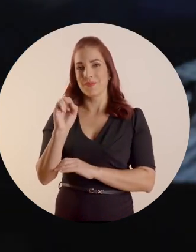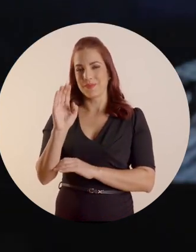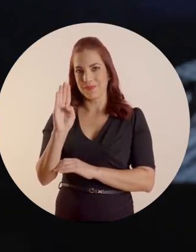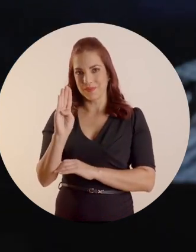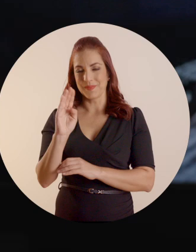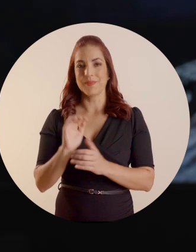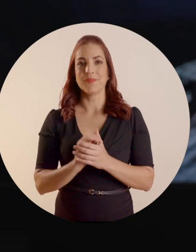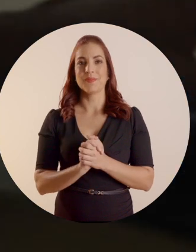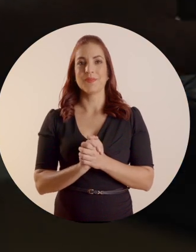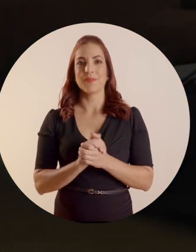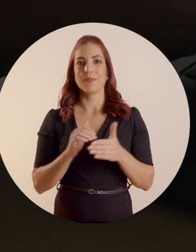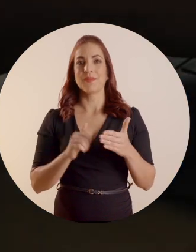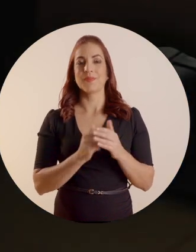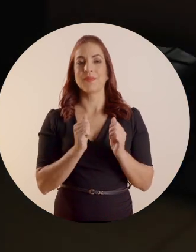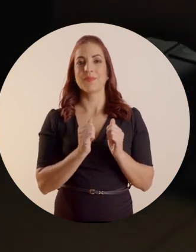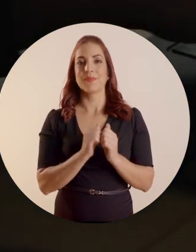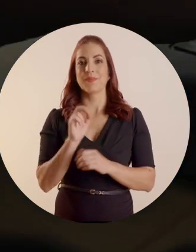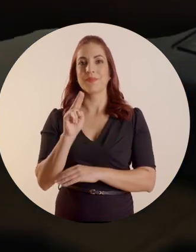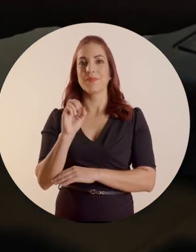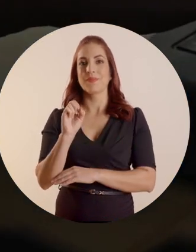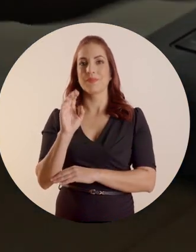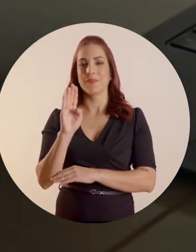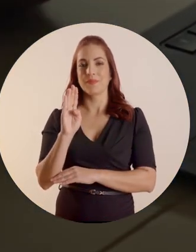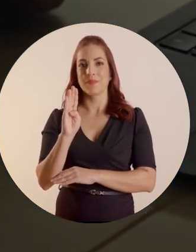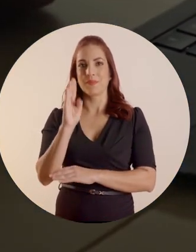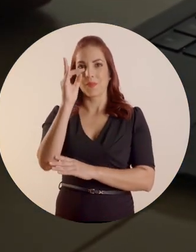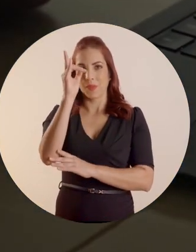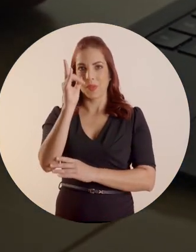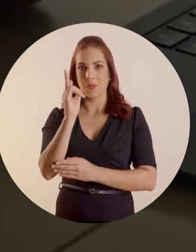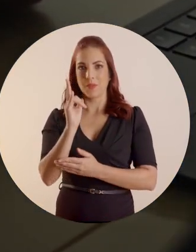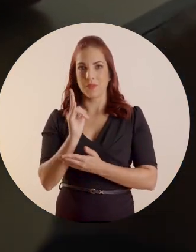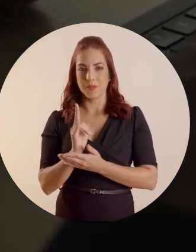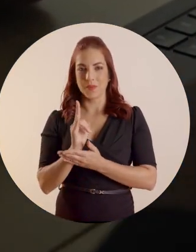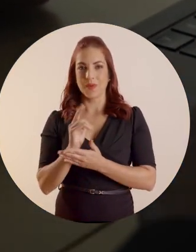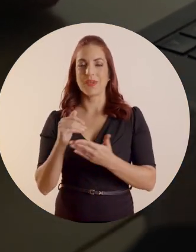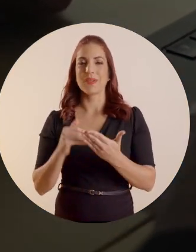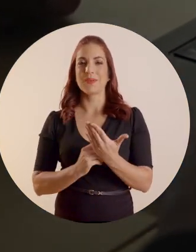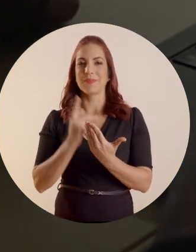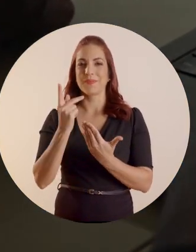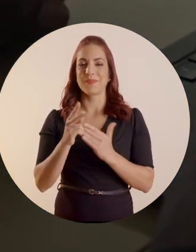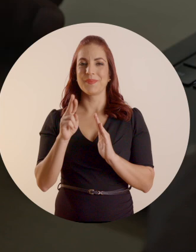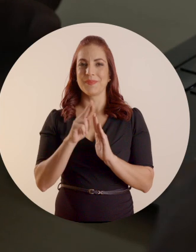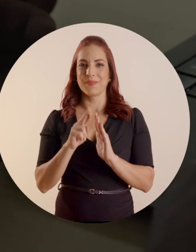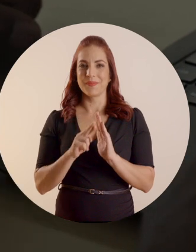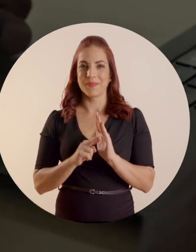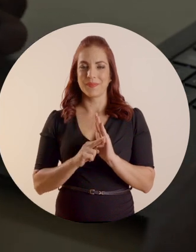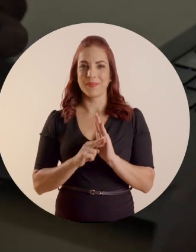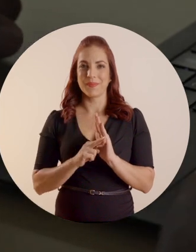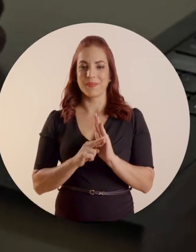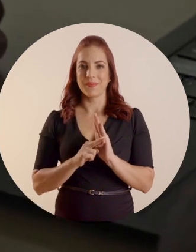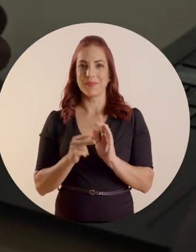flash USB. Actualización mediante USB. Descarga la última actualización de software